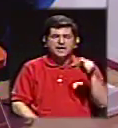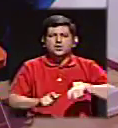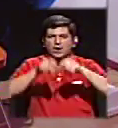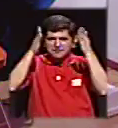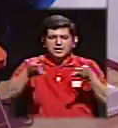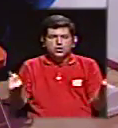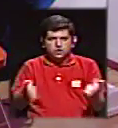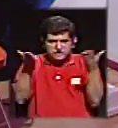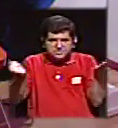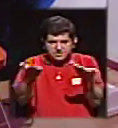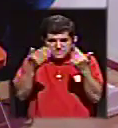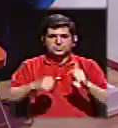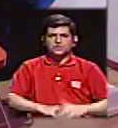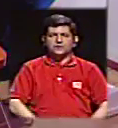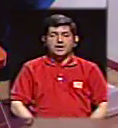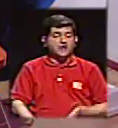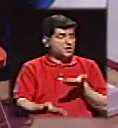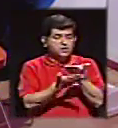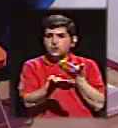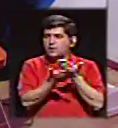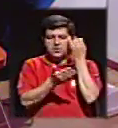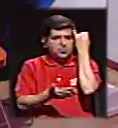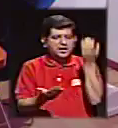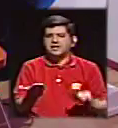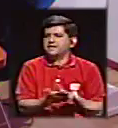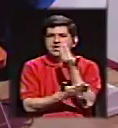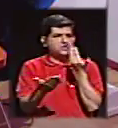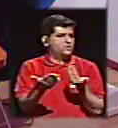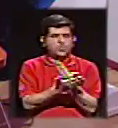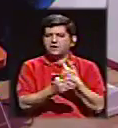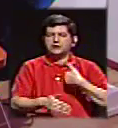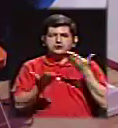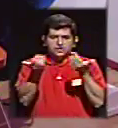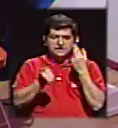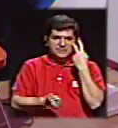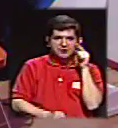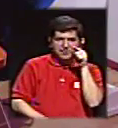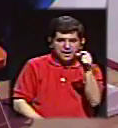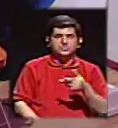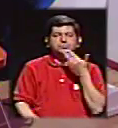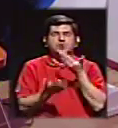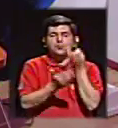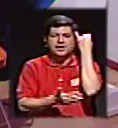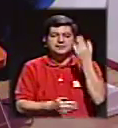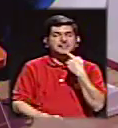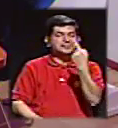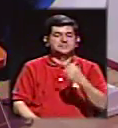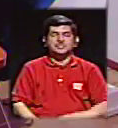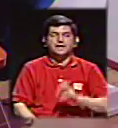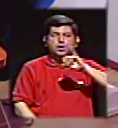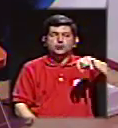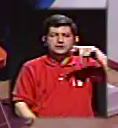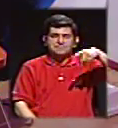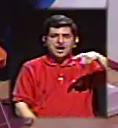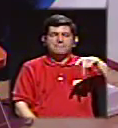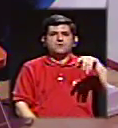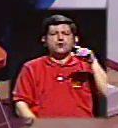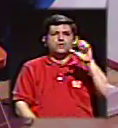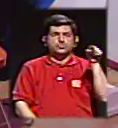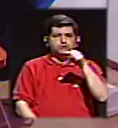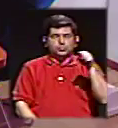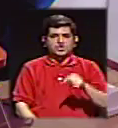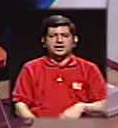periodistas ya que no proponen ideas nuevas. Me gustaría verla dando buenas ideas. José Paulo Zúñiga en Facebook.